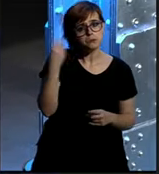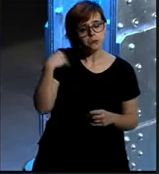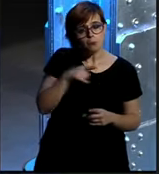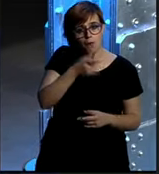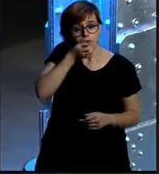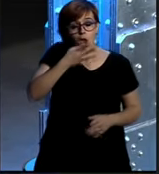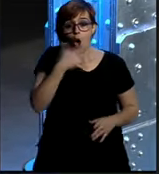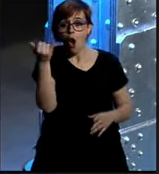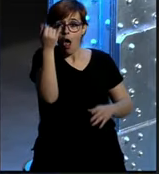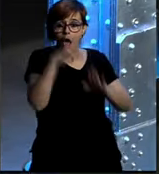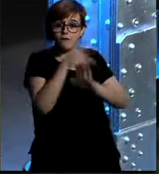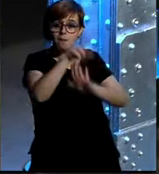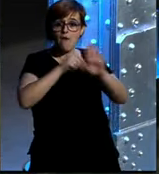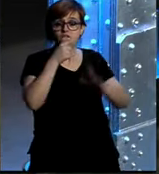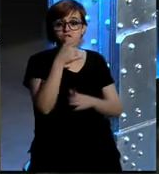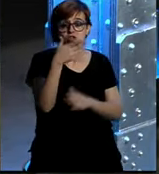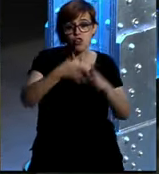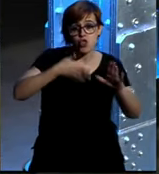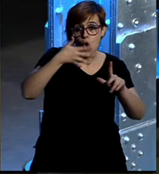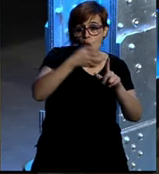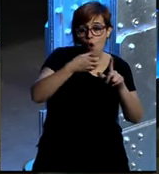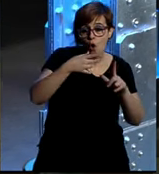Sí teníamos otra pregunta aquí delante